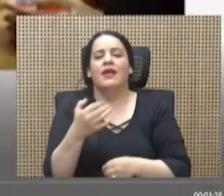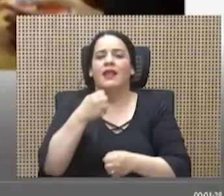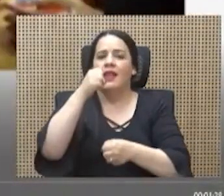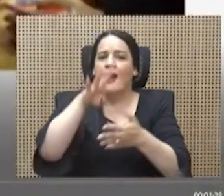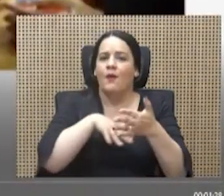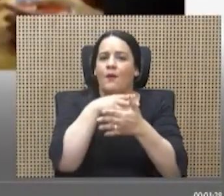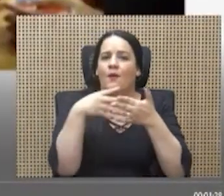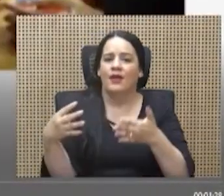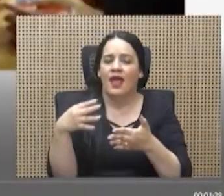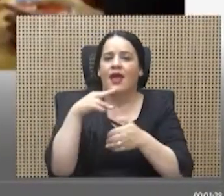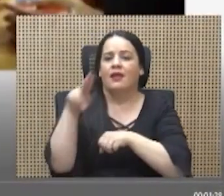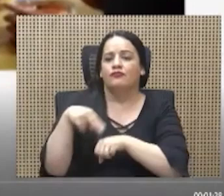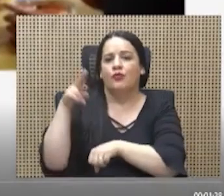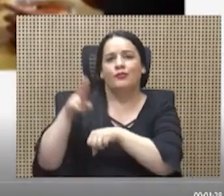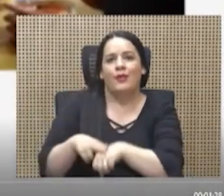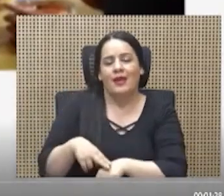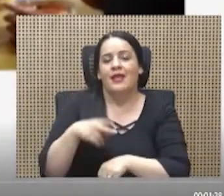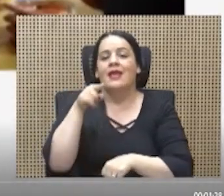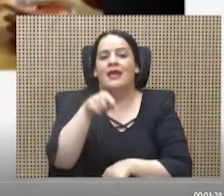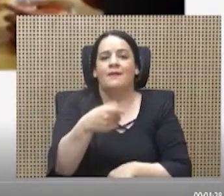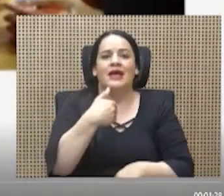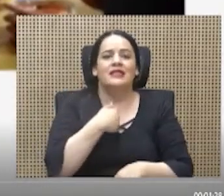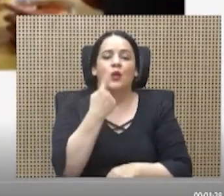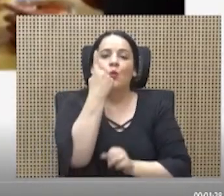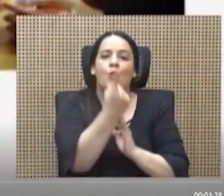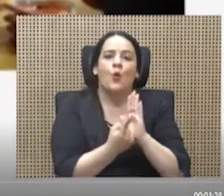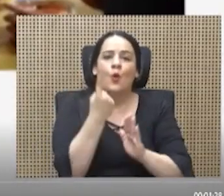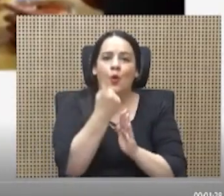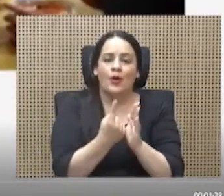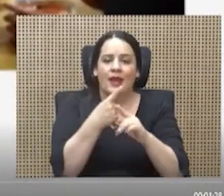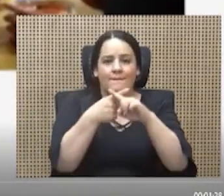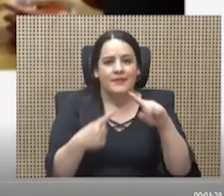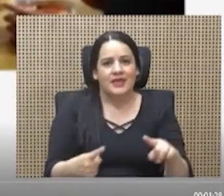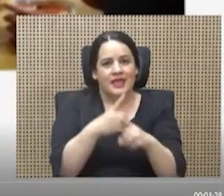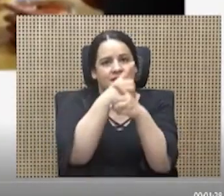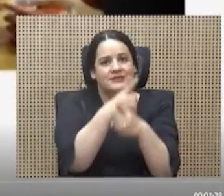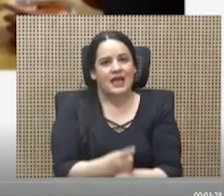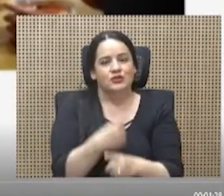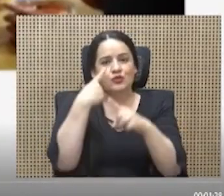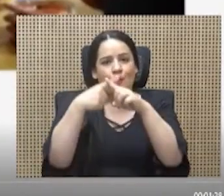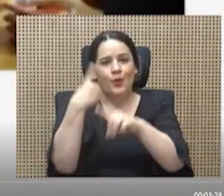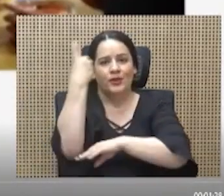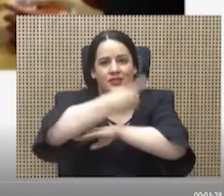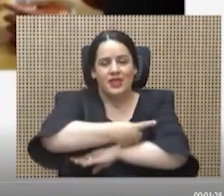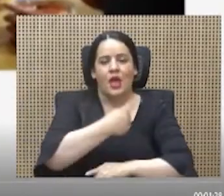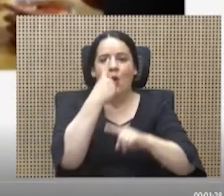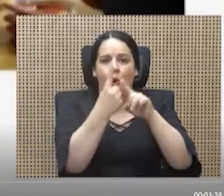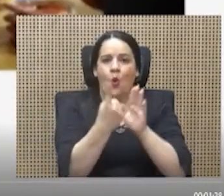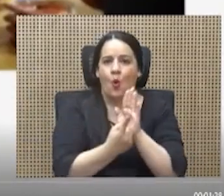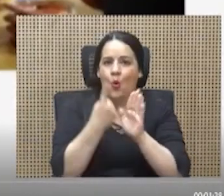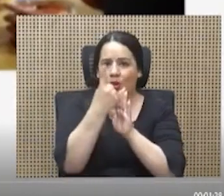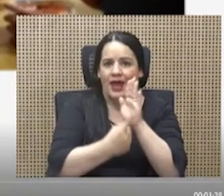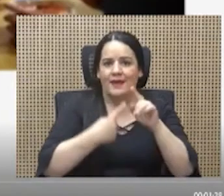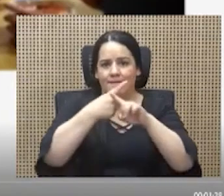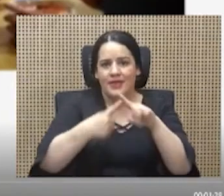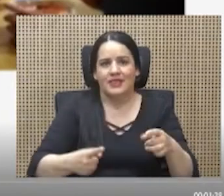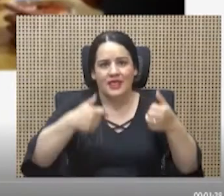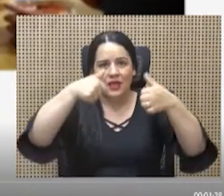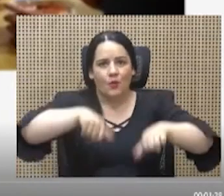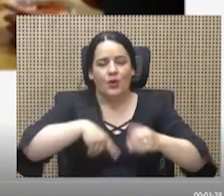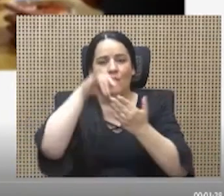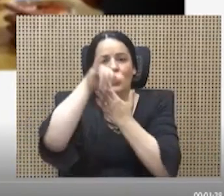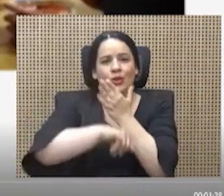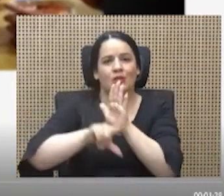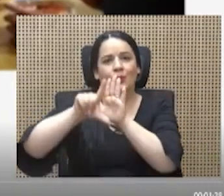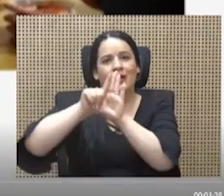ordinaria. Van a tener hora y media de descanso por día. Hora y media que de acuerdo con el proyecto